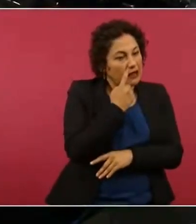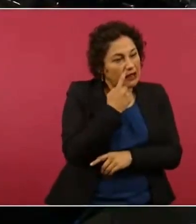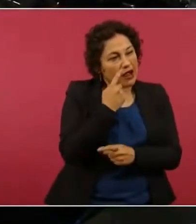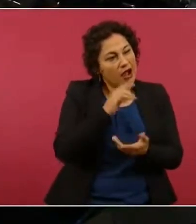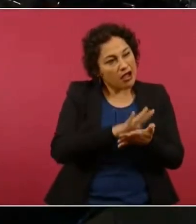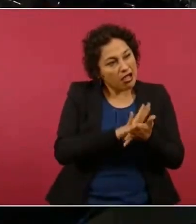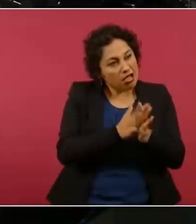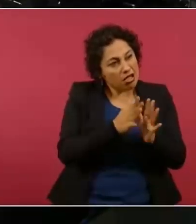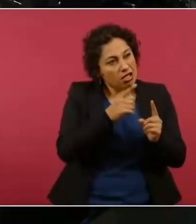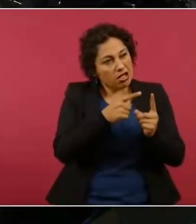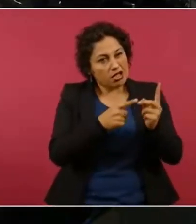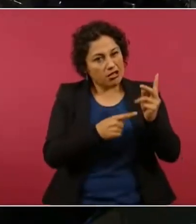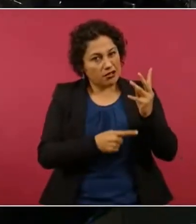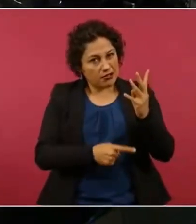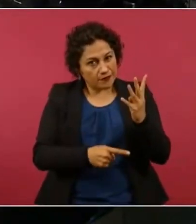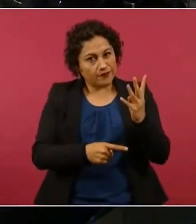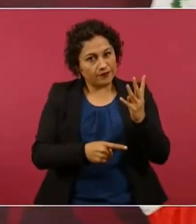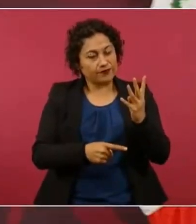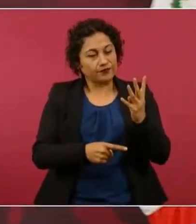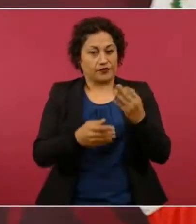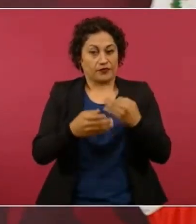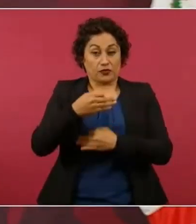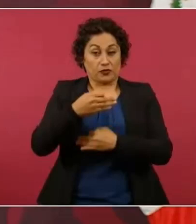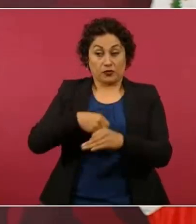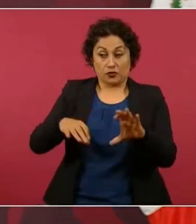todos los que están en contra